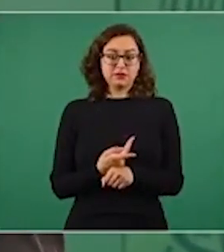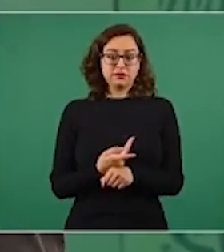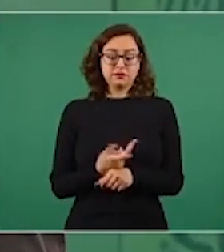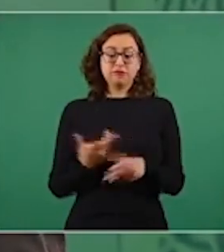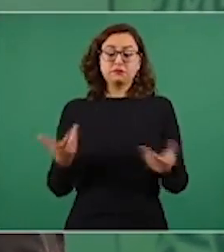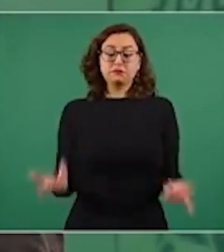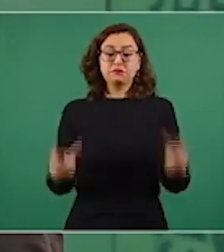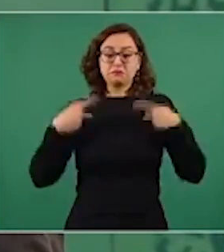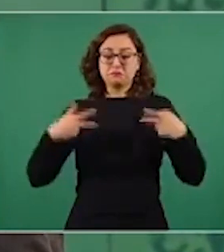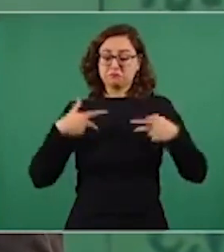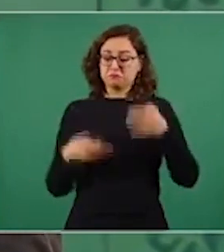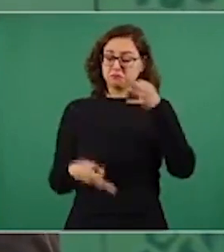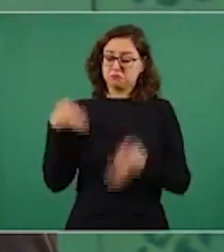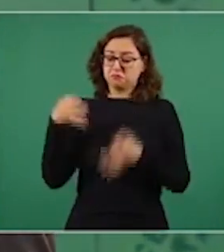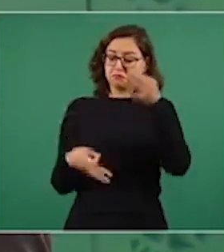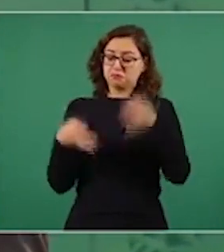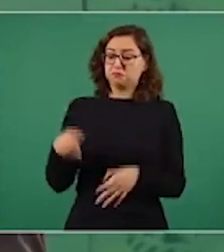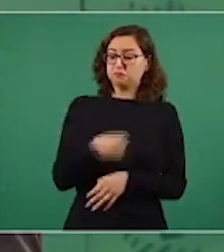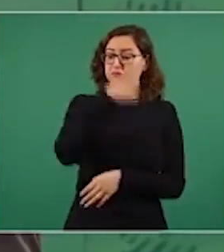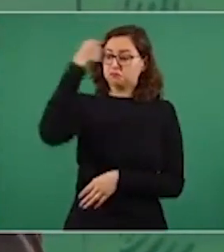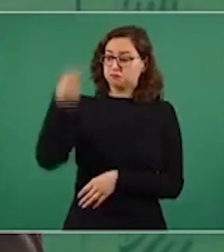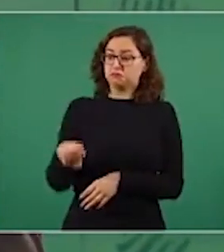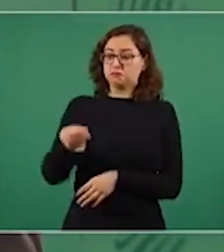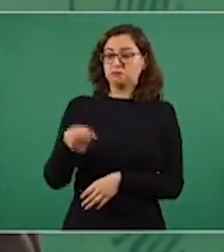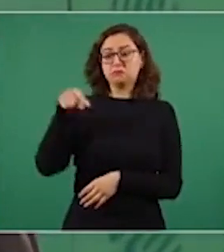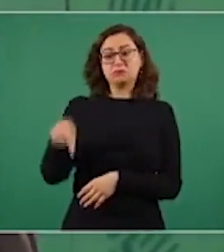fiscales y mantenerlos por 12, 15 años.